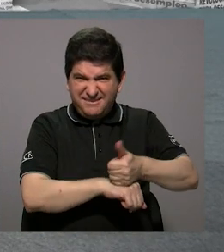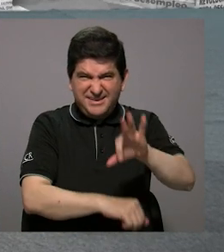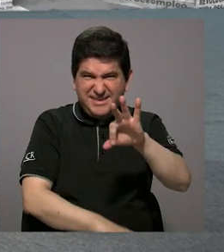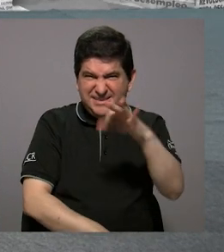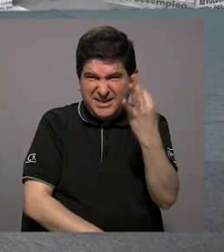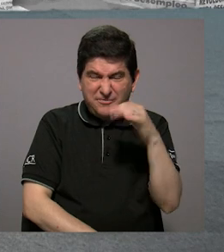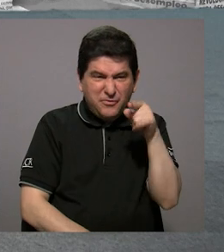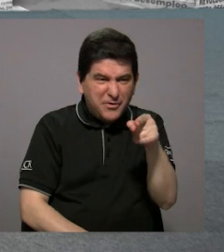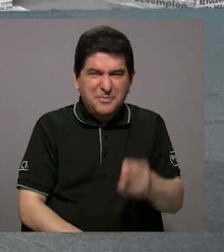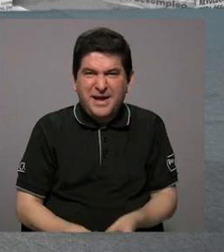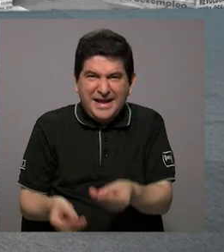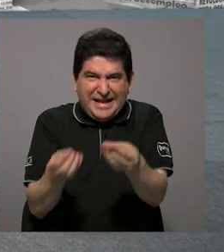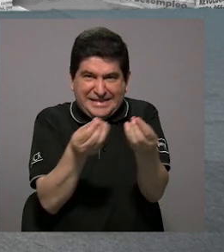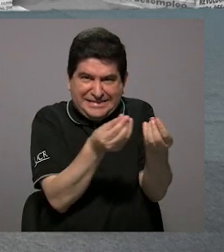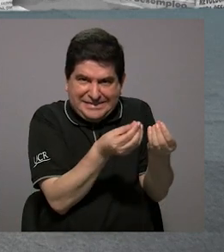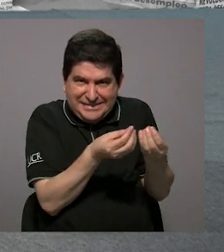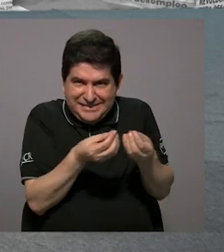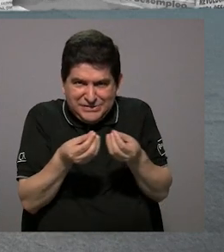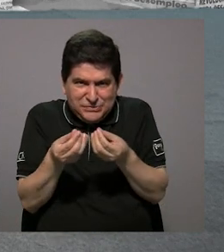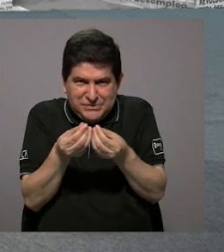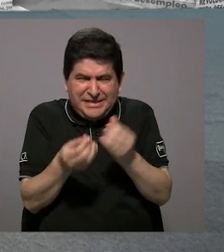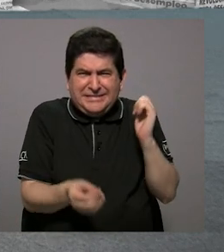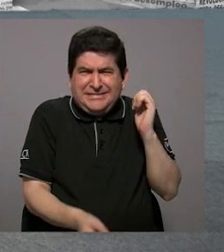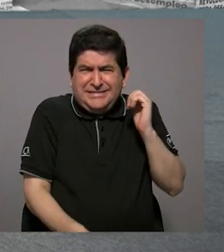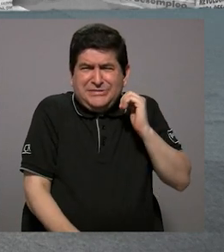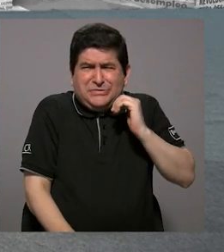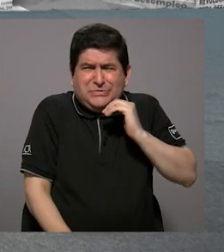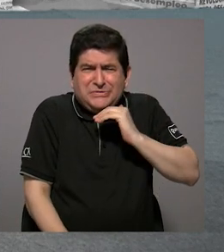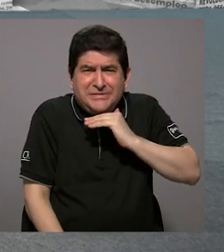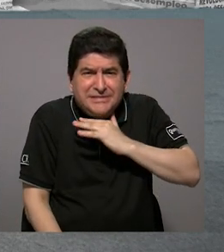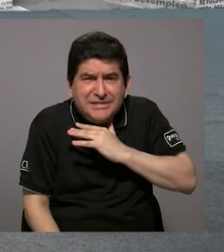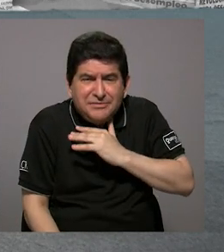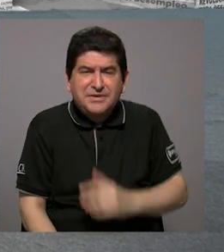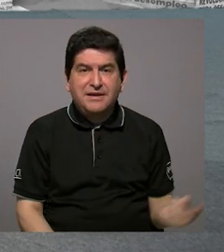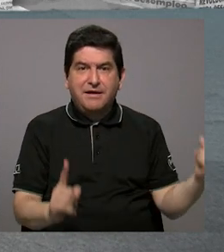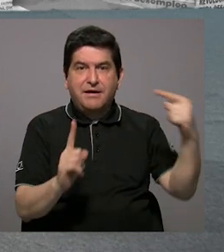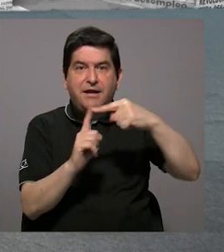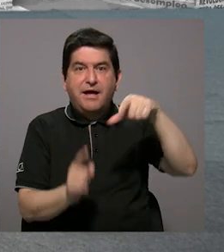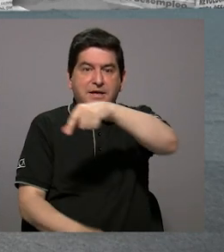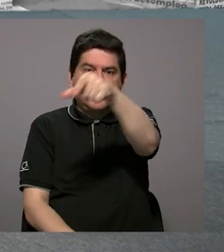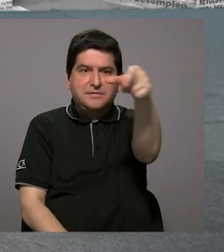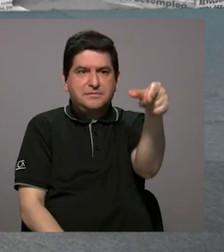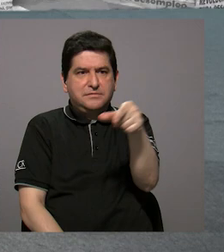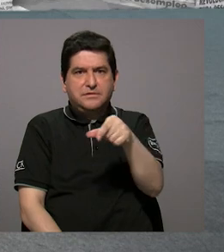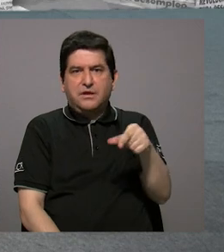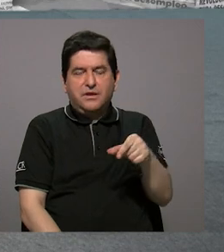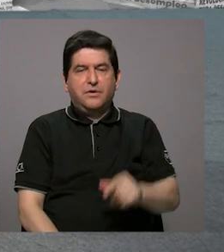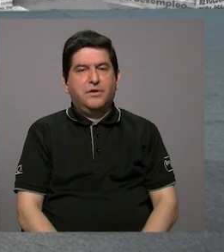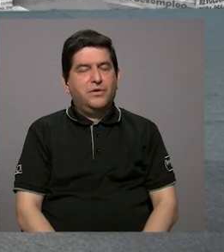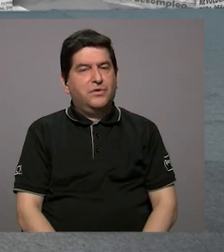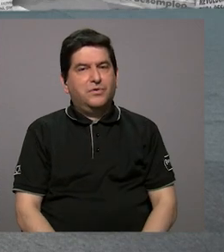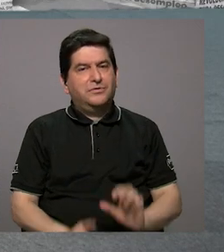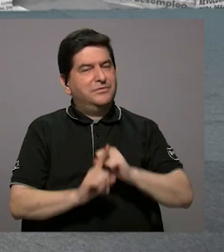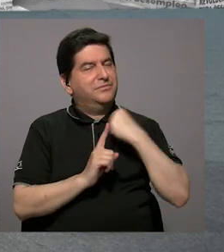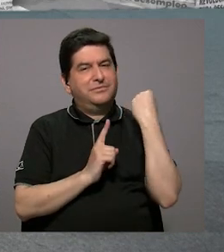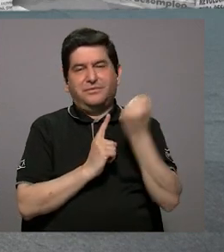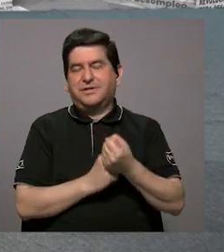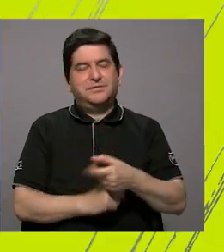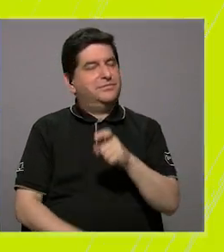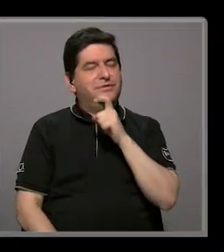cómo fue que llegó la contaminación al río es muy